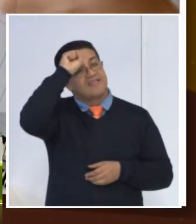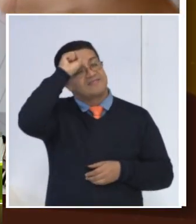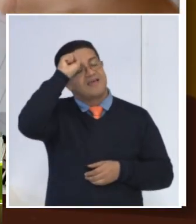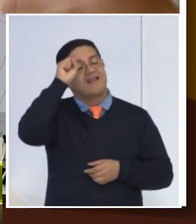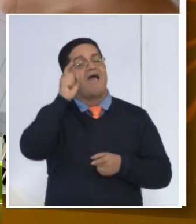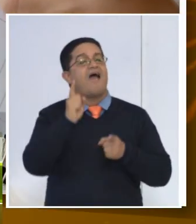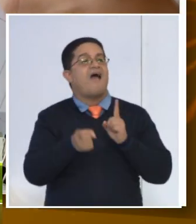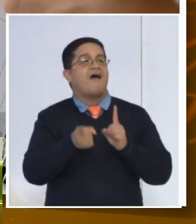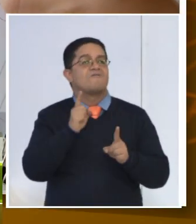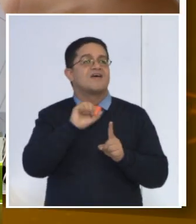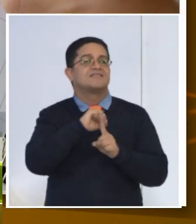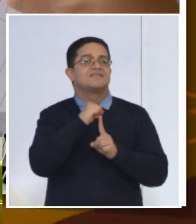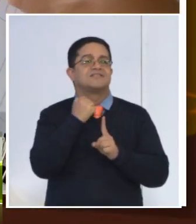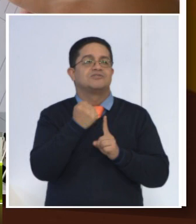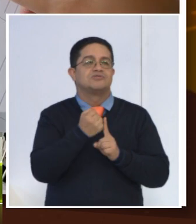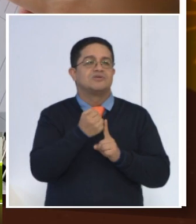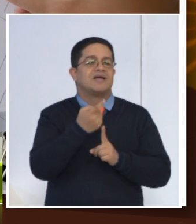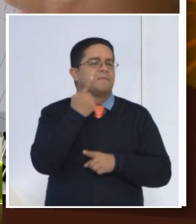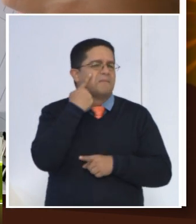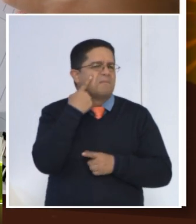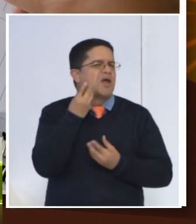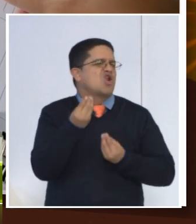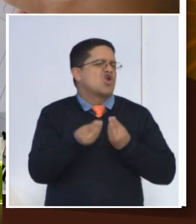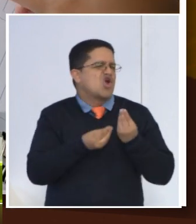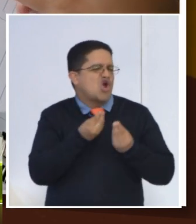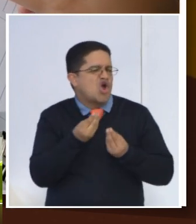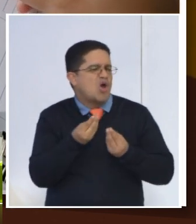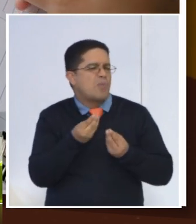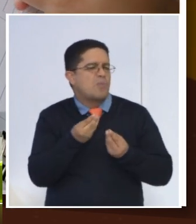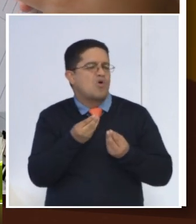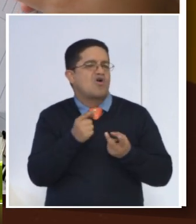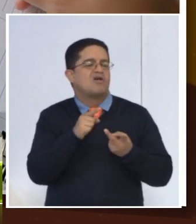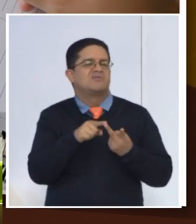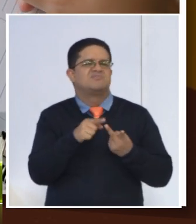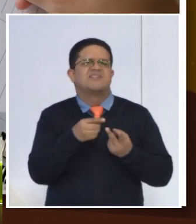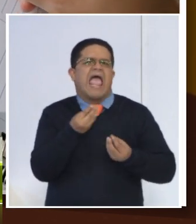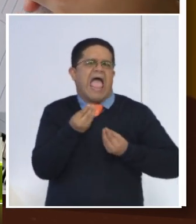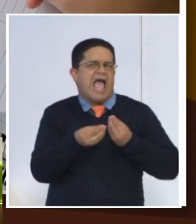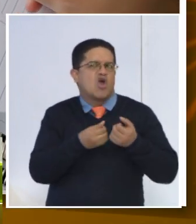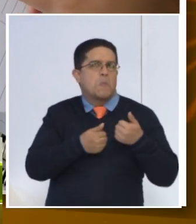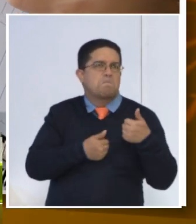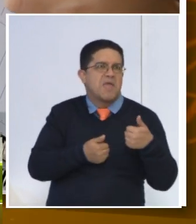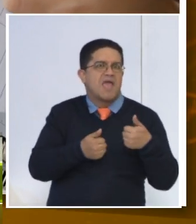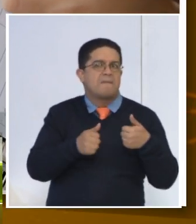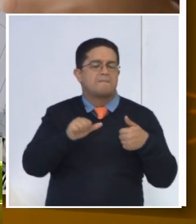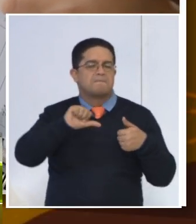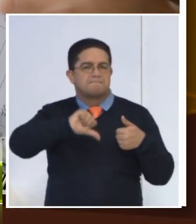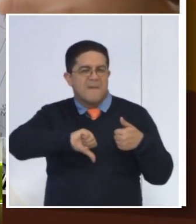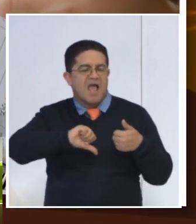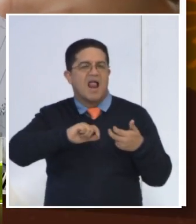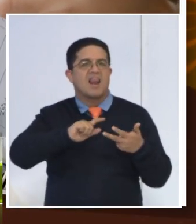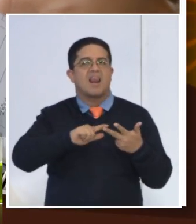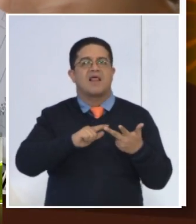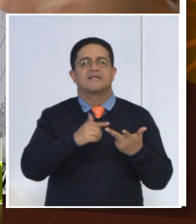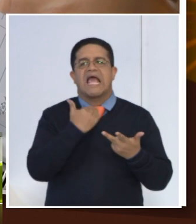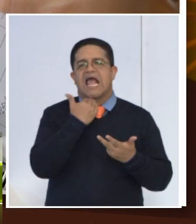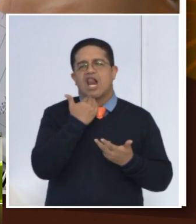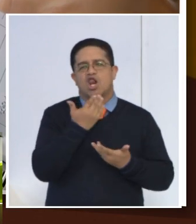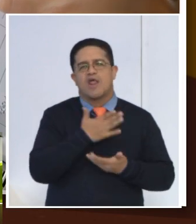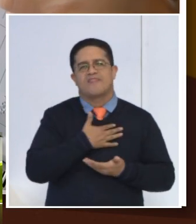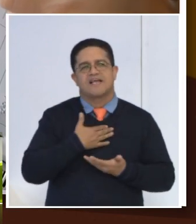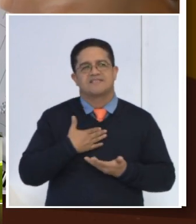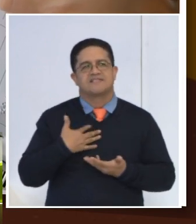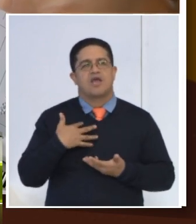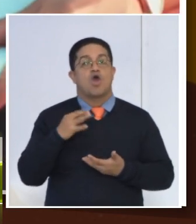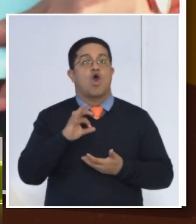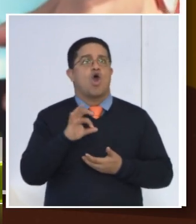este tipo de situaciones tenemos que ver cómo las estamos realizando, cuál es el procedimiento que estamos llevando a cabo, si realmente esta es una meta que yo deseo, o si por el contrario